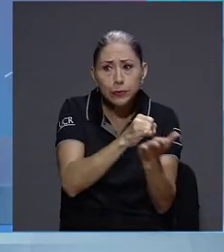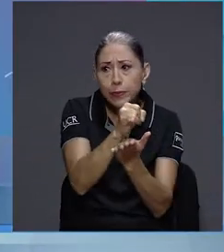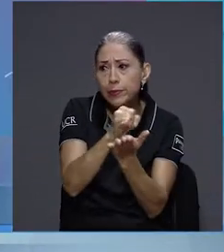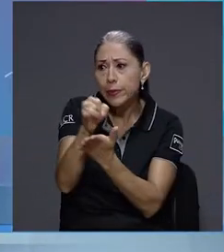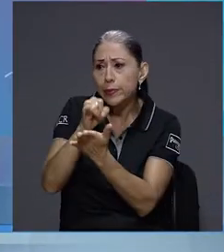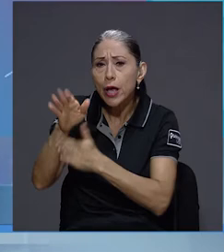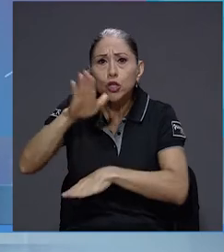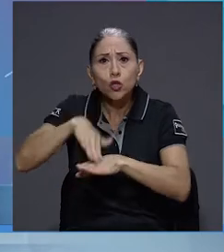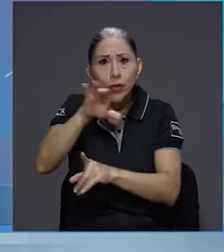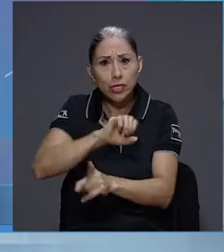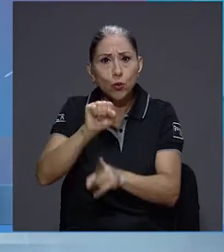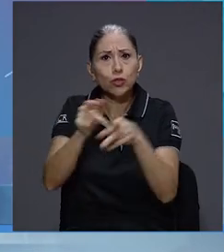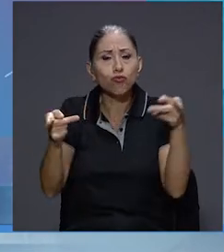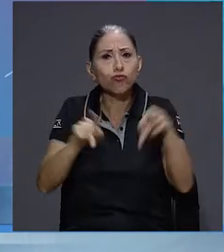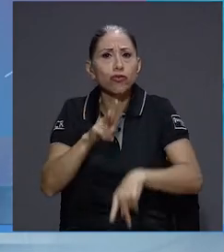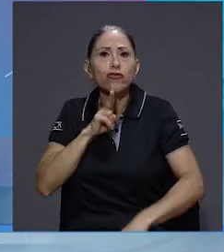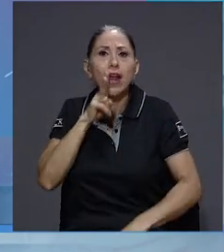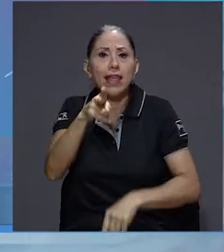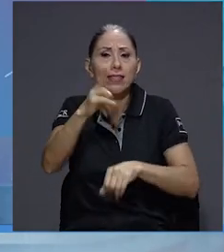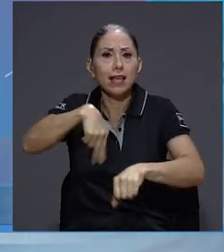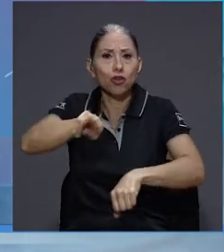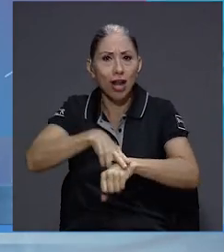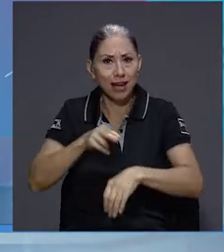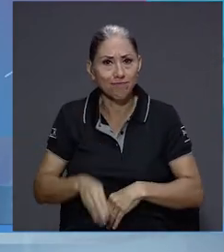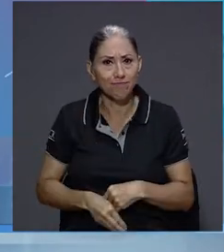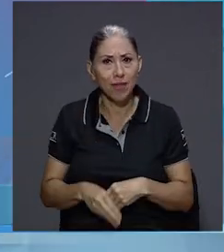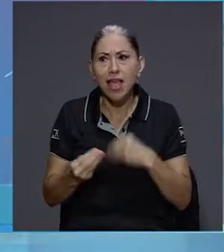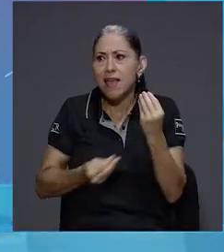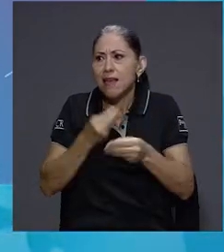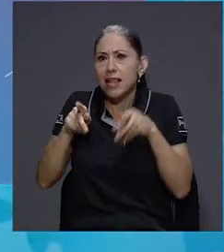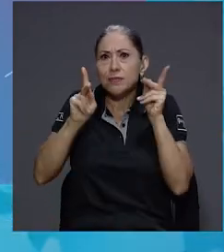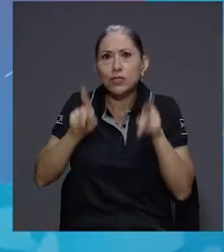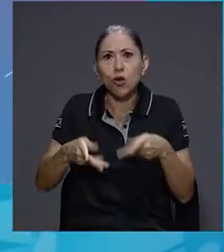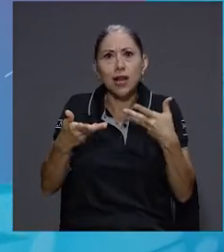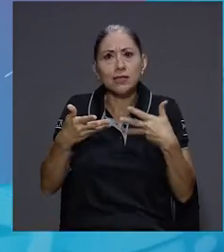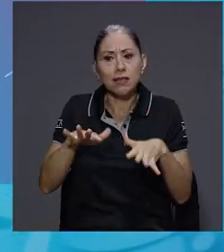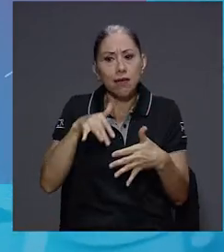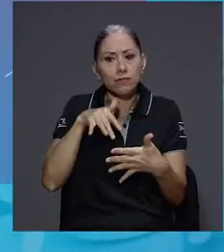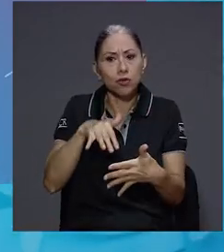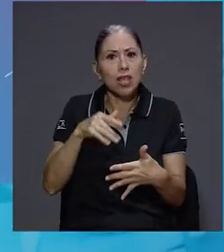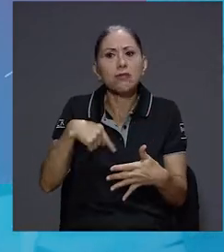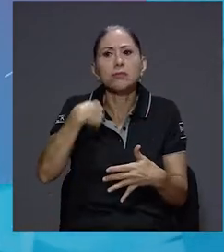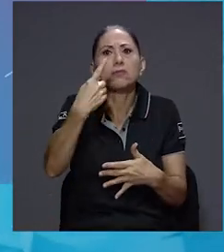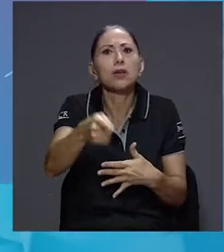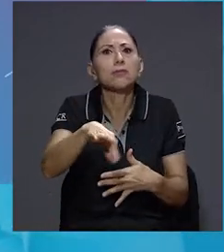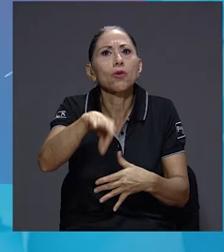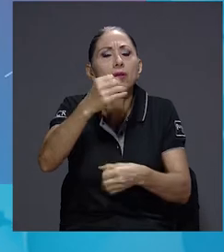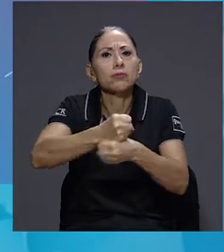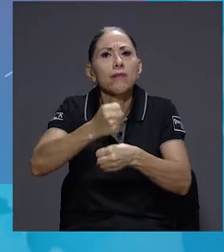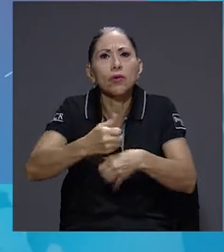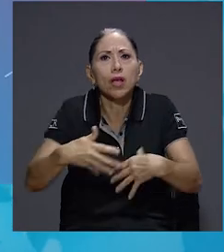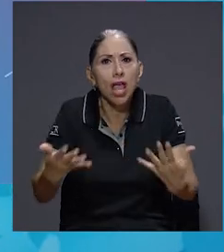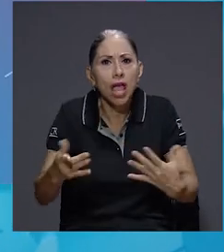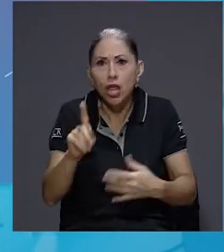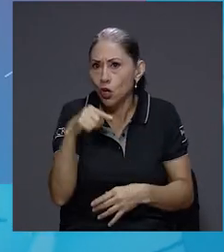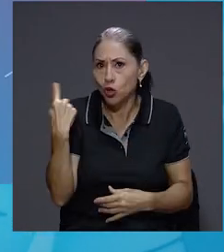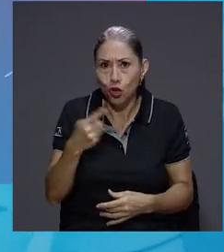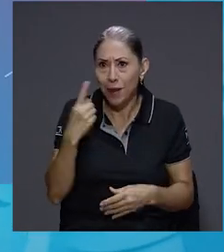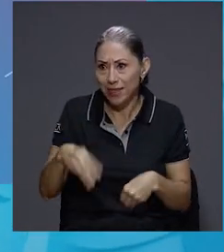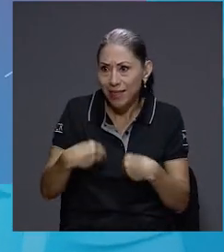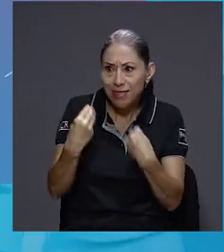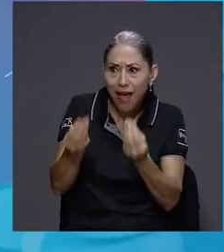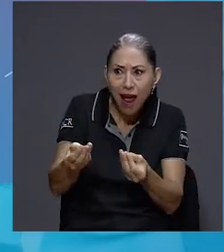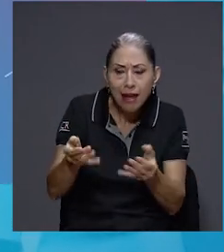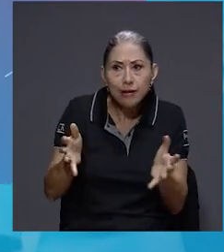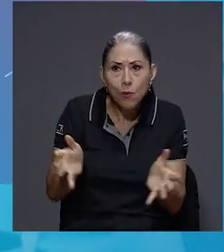con respecto a la inserción del mercado laboral, no solo dar el crédito al estudiante y dar el seguimiento, sino